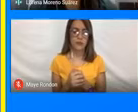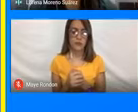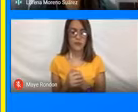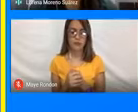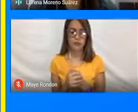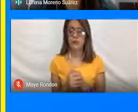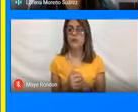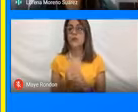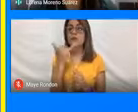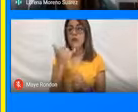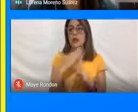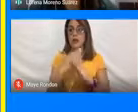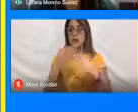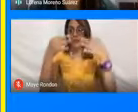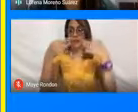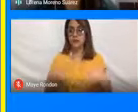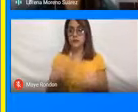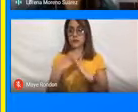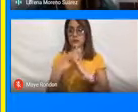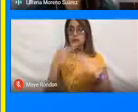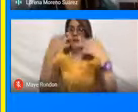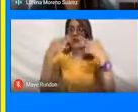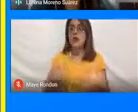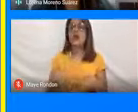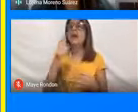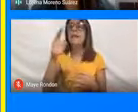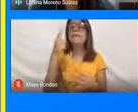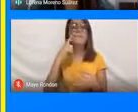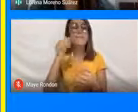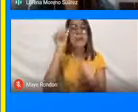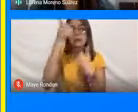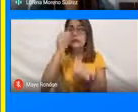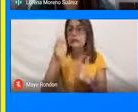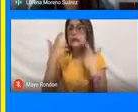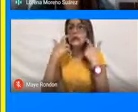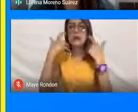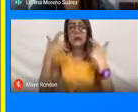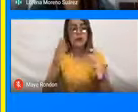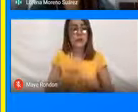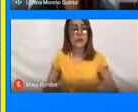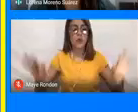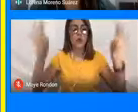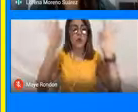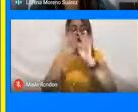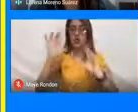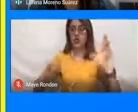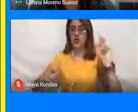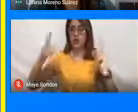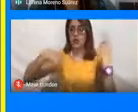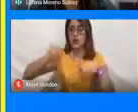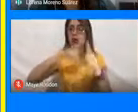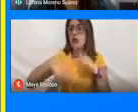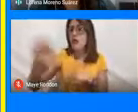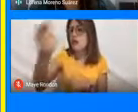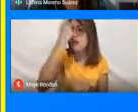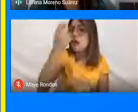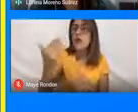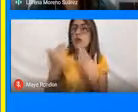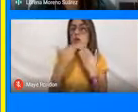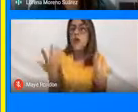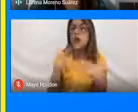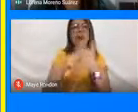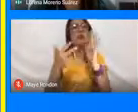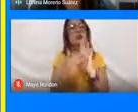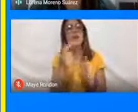Tenemos, la seguridad es uno de los criterios más relevantes que los turistas tienen en cuenta a la hora de